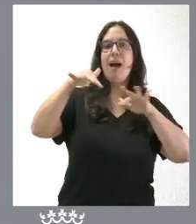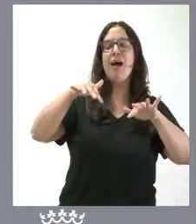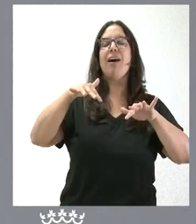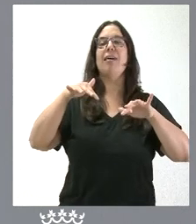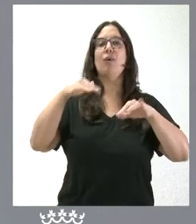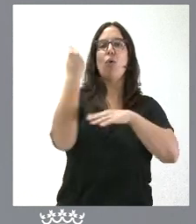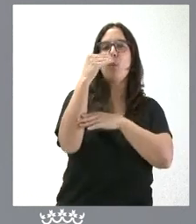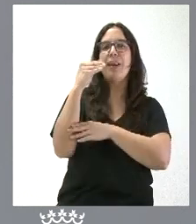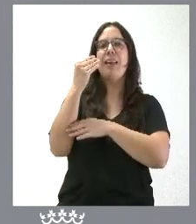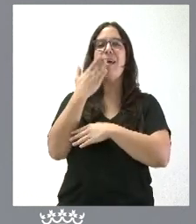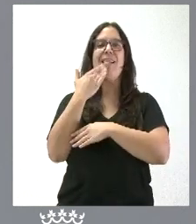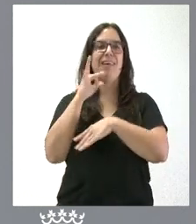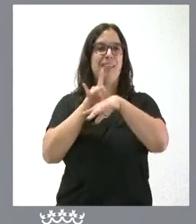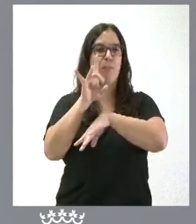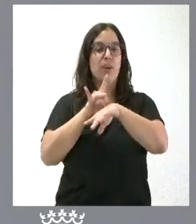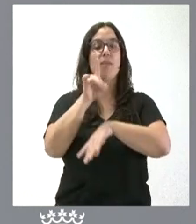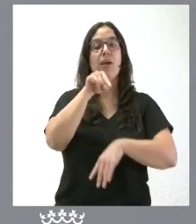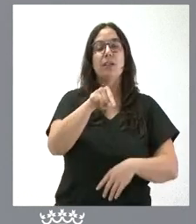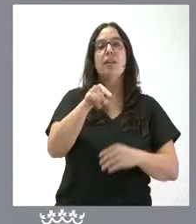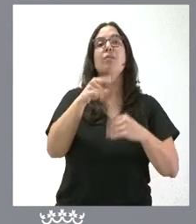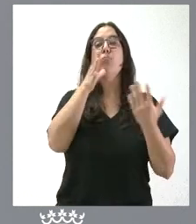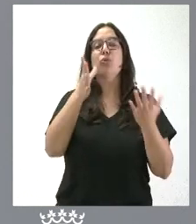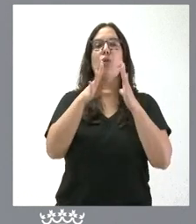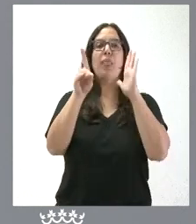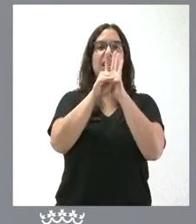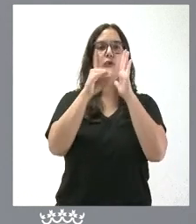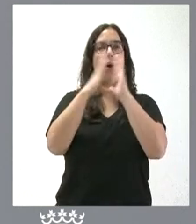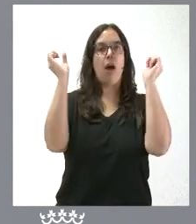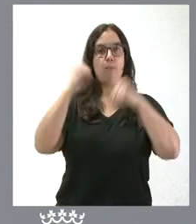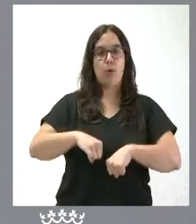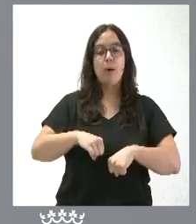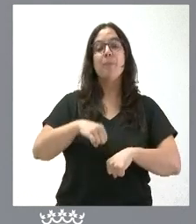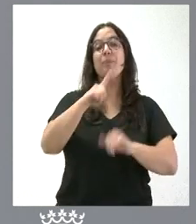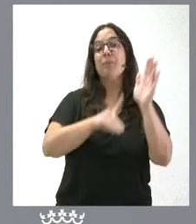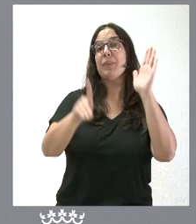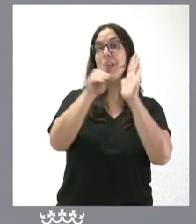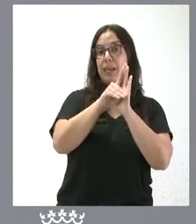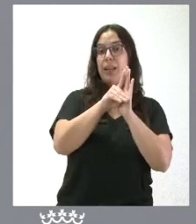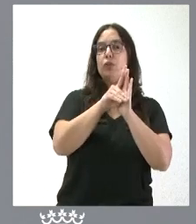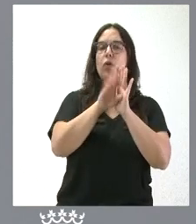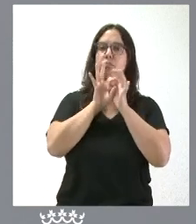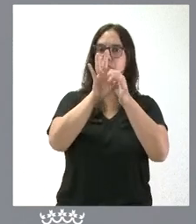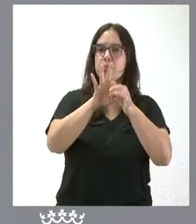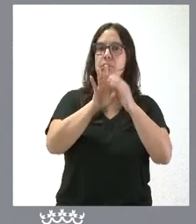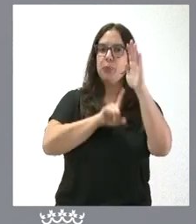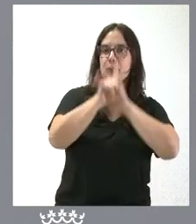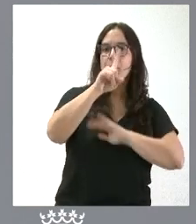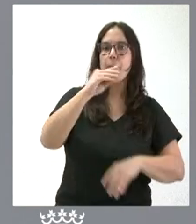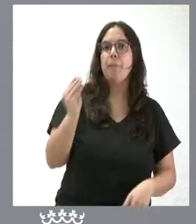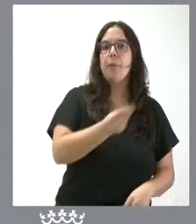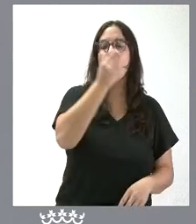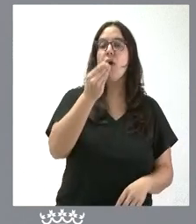y a estos efectos aprueba un decreto que tiene un avance en esa dirección y, entre otras cuestiones,